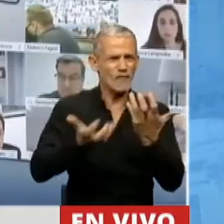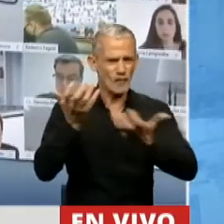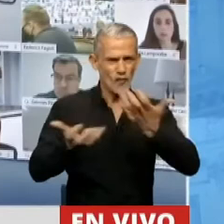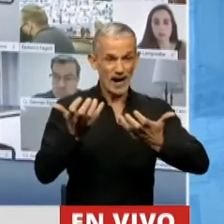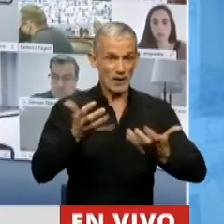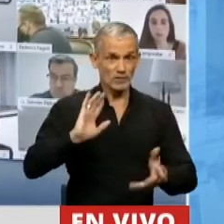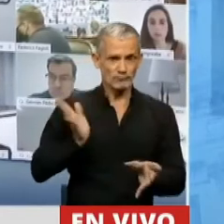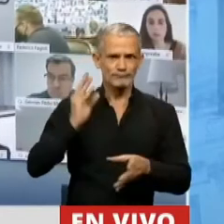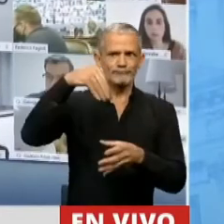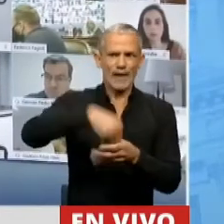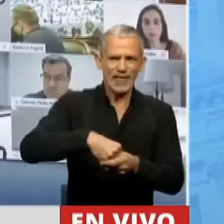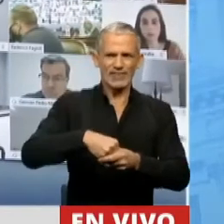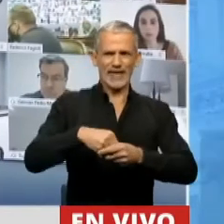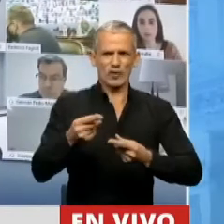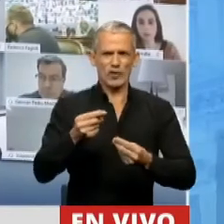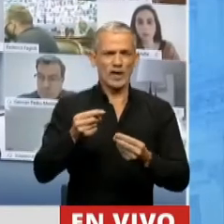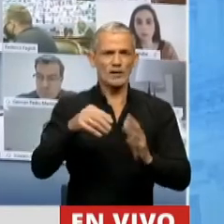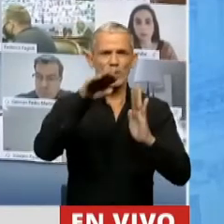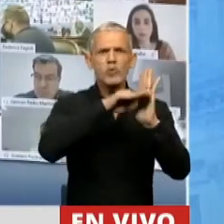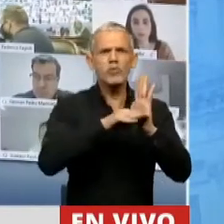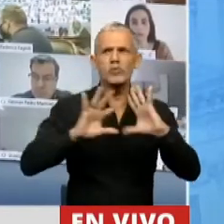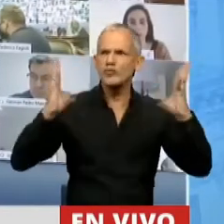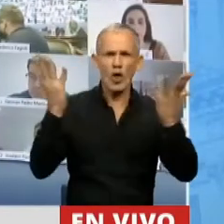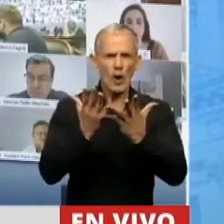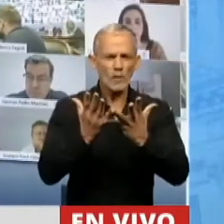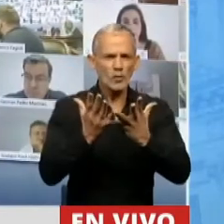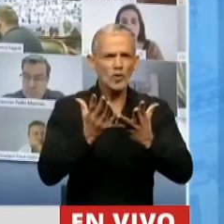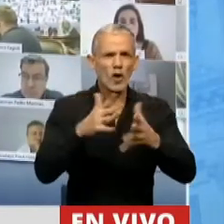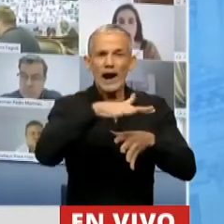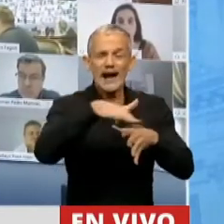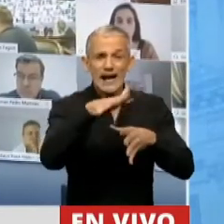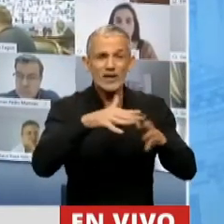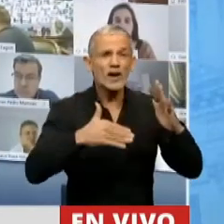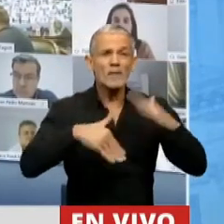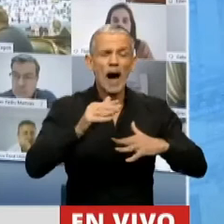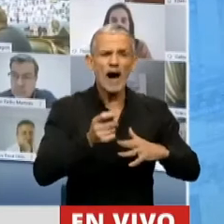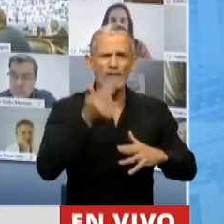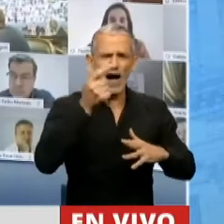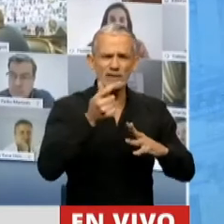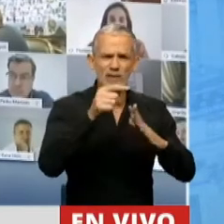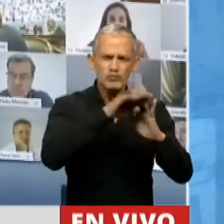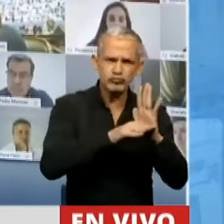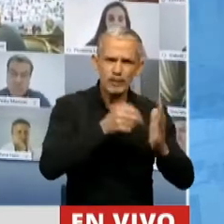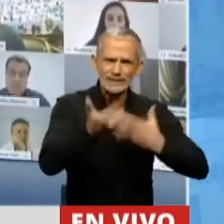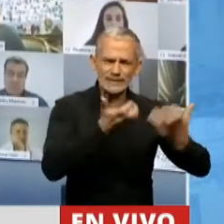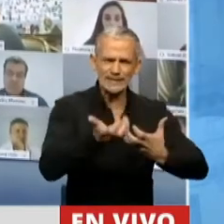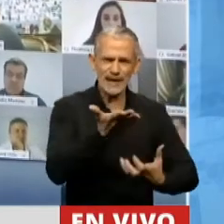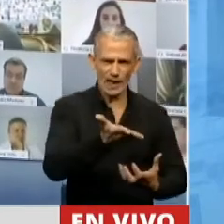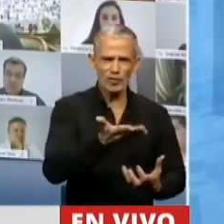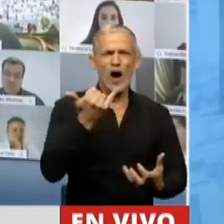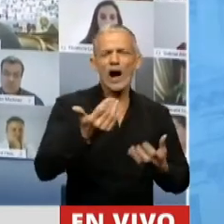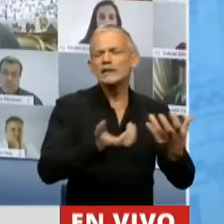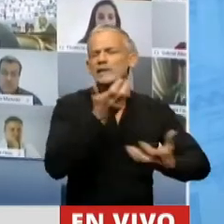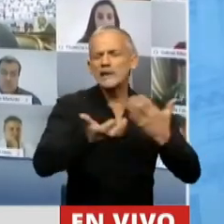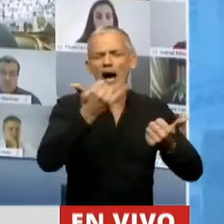que formamos parte del ranking mundial de regiones donde permanentemente existen